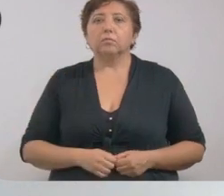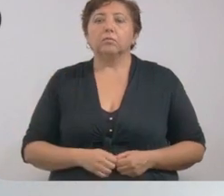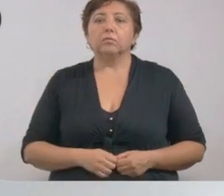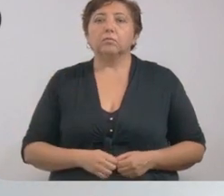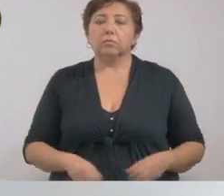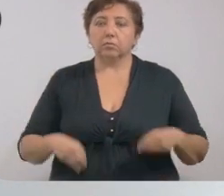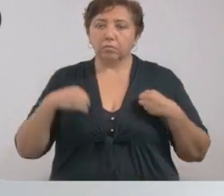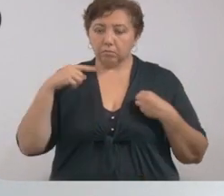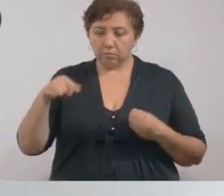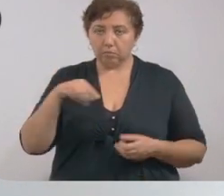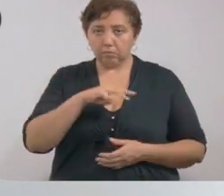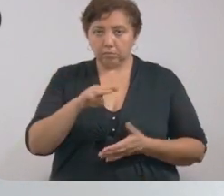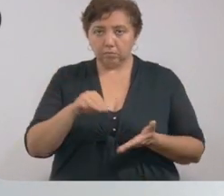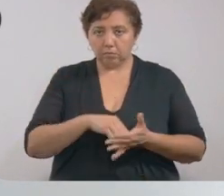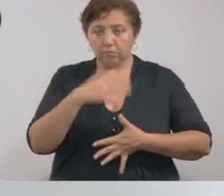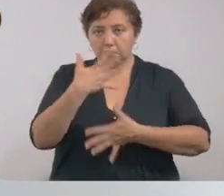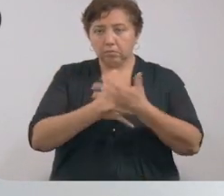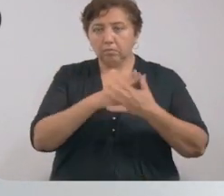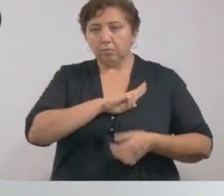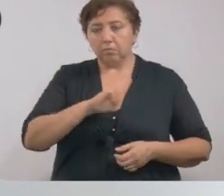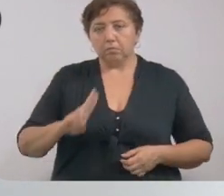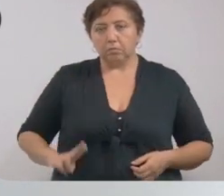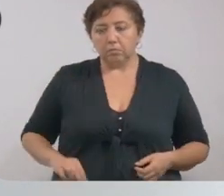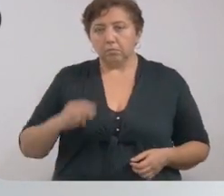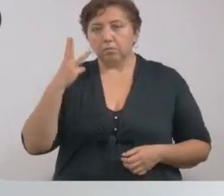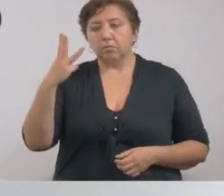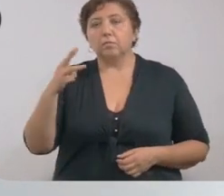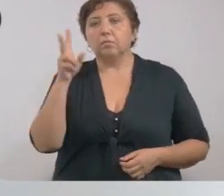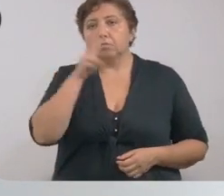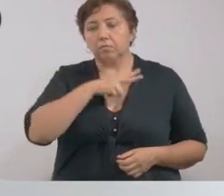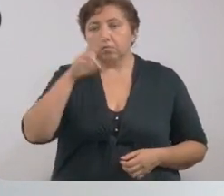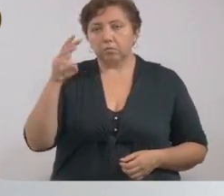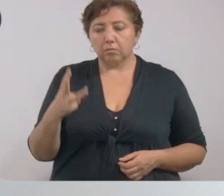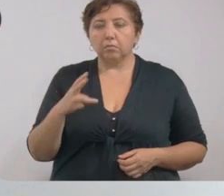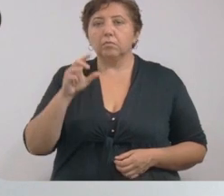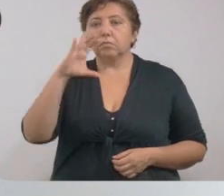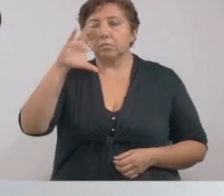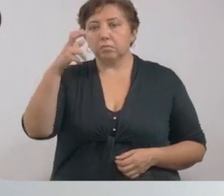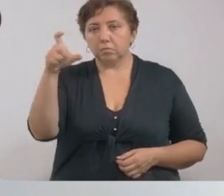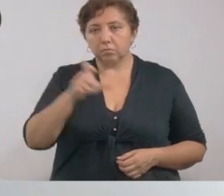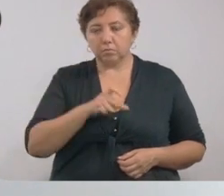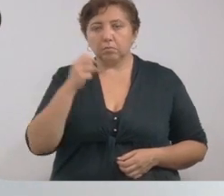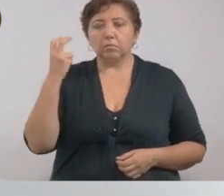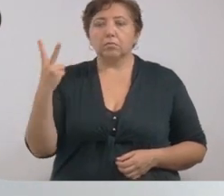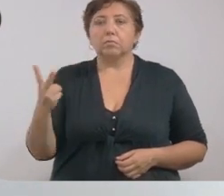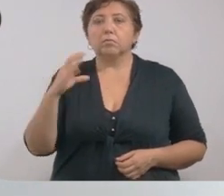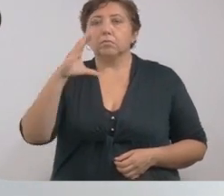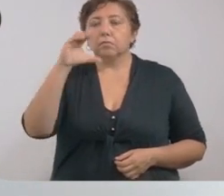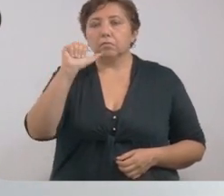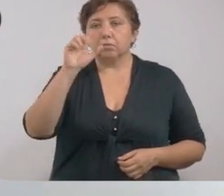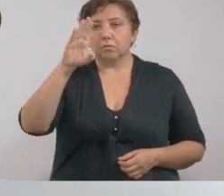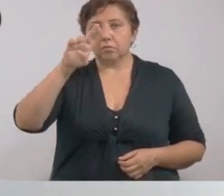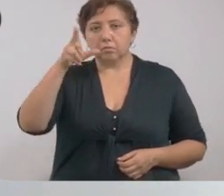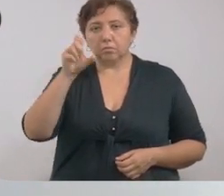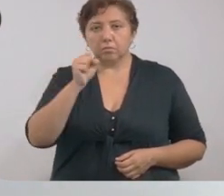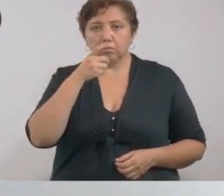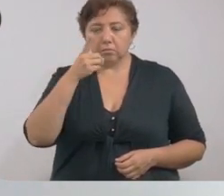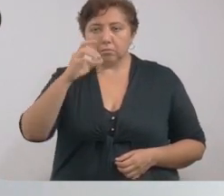Residentes en Mérida, 15, Uman, 3, Valladolid, 3, Chemach, 2, Iacanqué, Cacalchen,